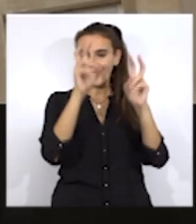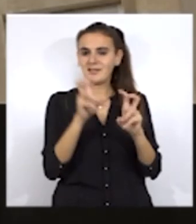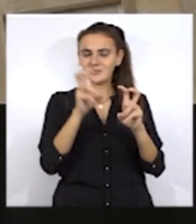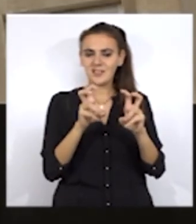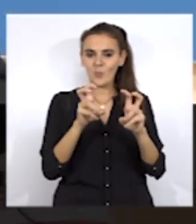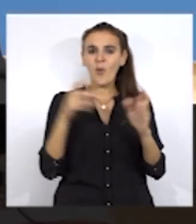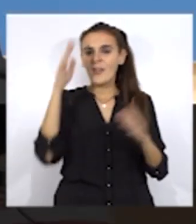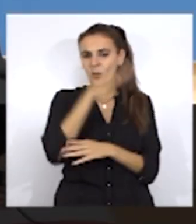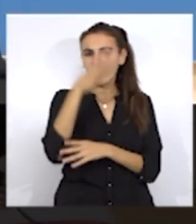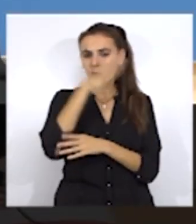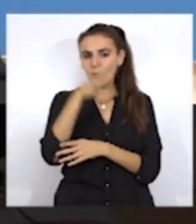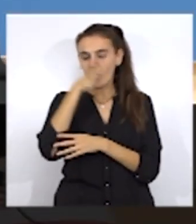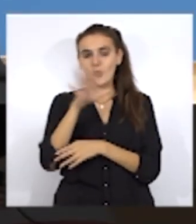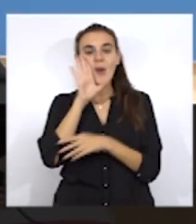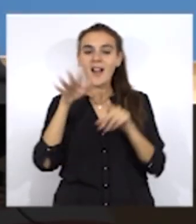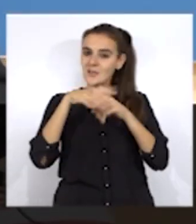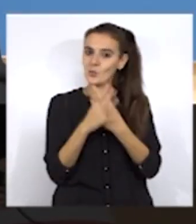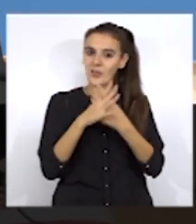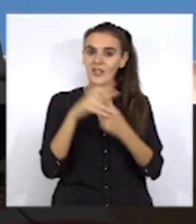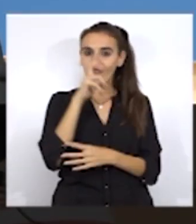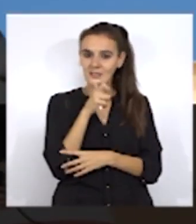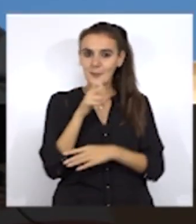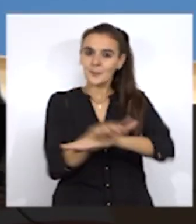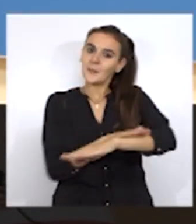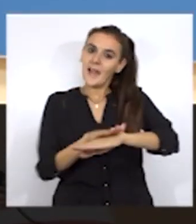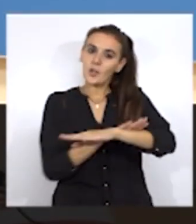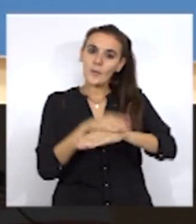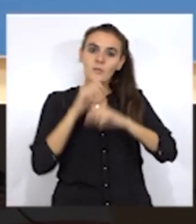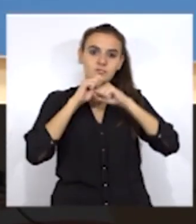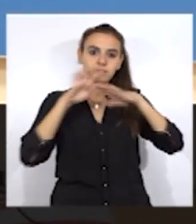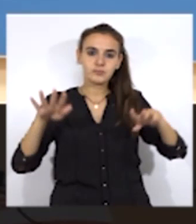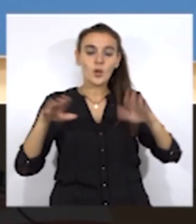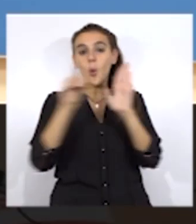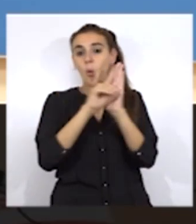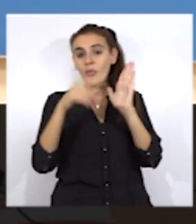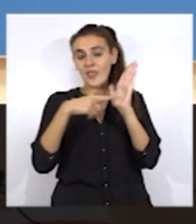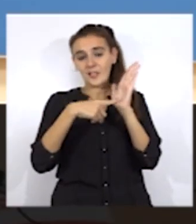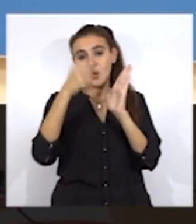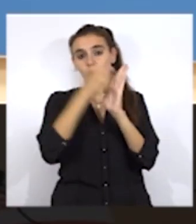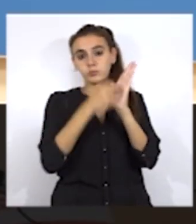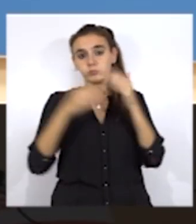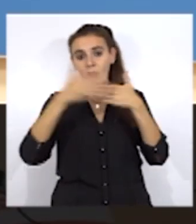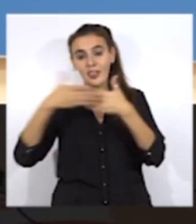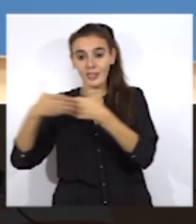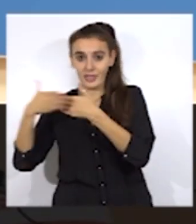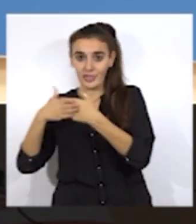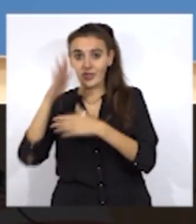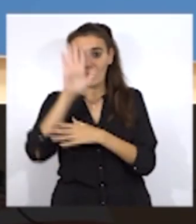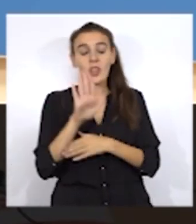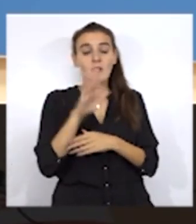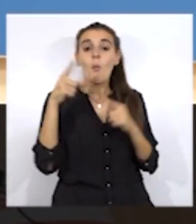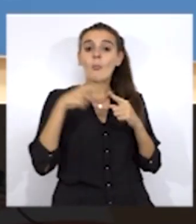hechos de deterioro. El Gobierno lanza un decreto a cada uno de los cinco portales en los que primero da la